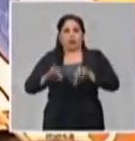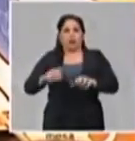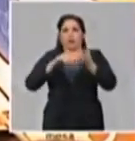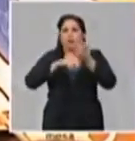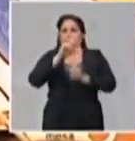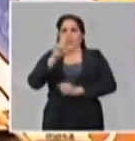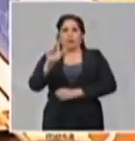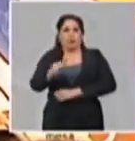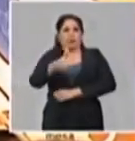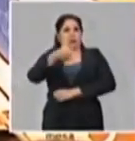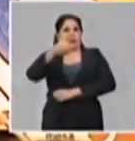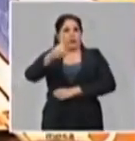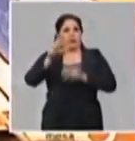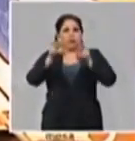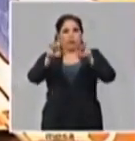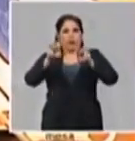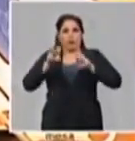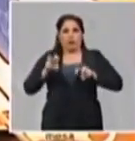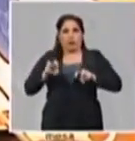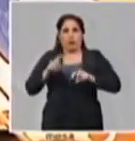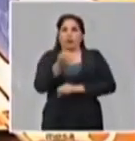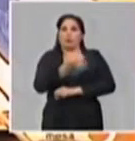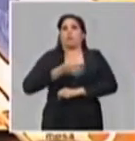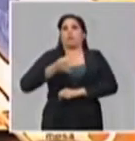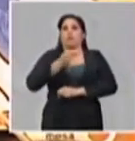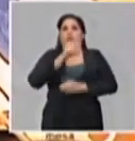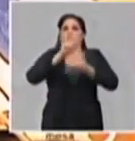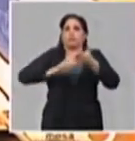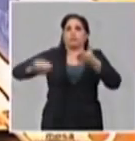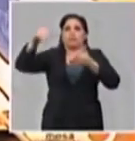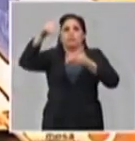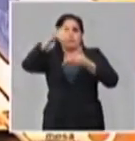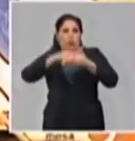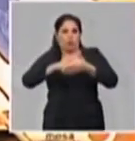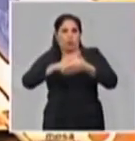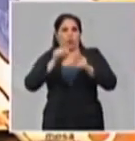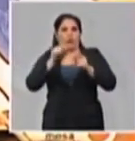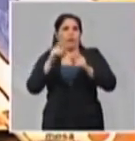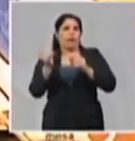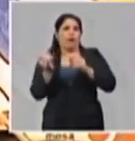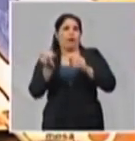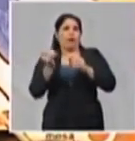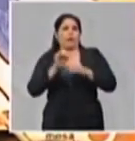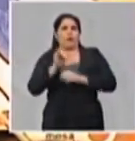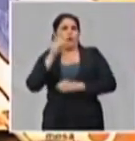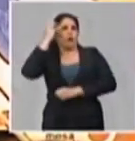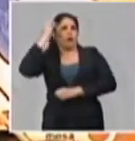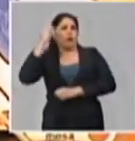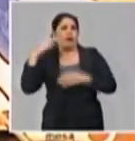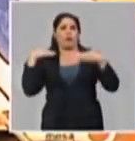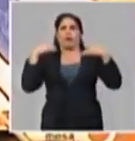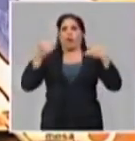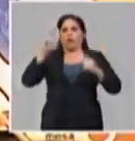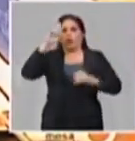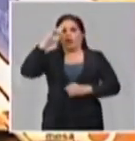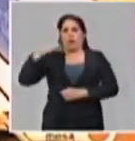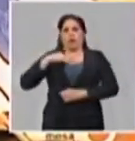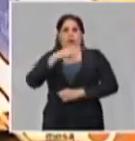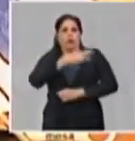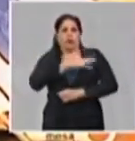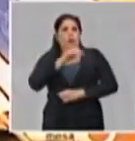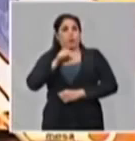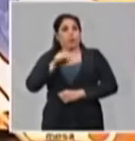los presidentes de las asambleas municipales del Poder Popular, los intendentes y los directores de salud de